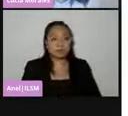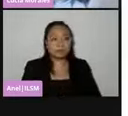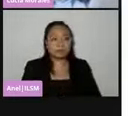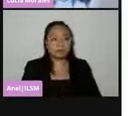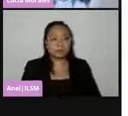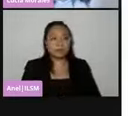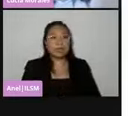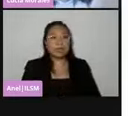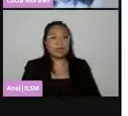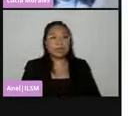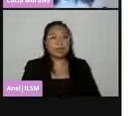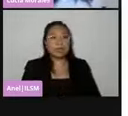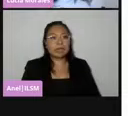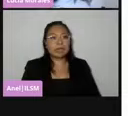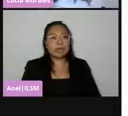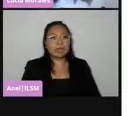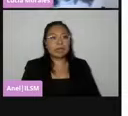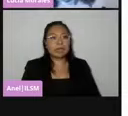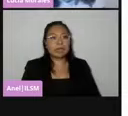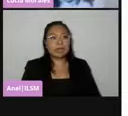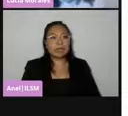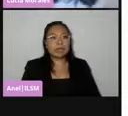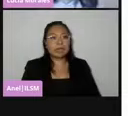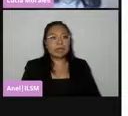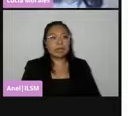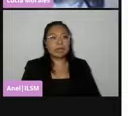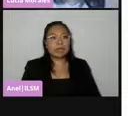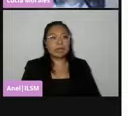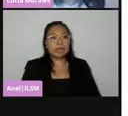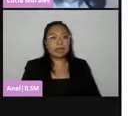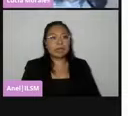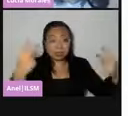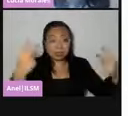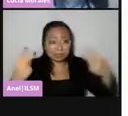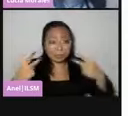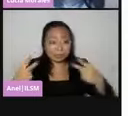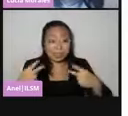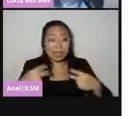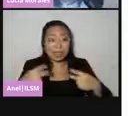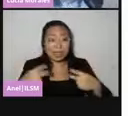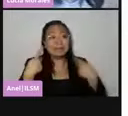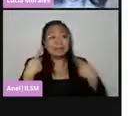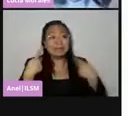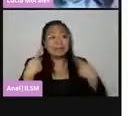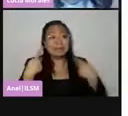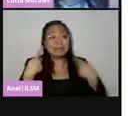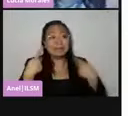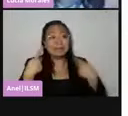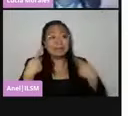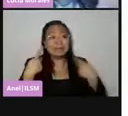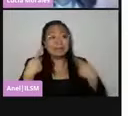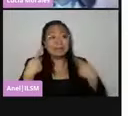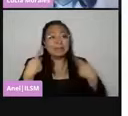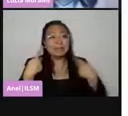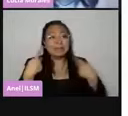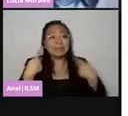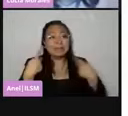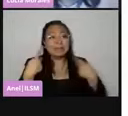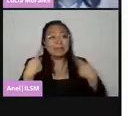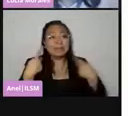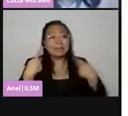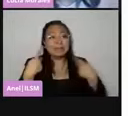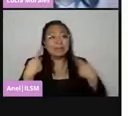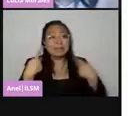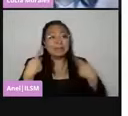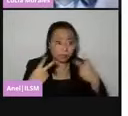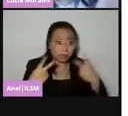finalizar, me gustaría decirle a las personas que me están escuchando, a la ciudadanía que me está escuchando y que va a ejercer su voto